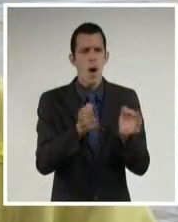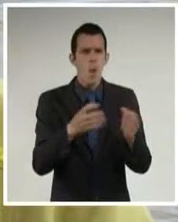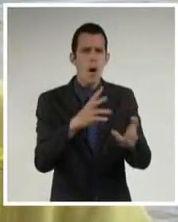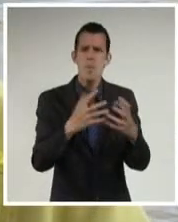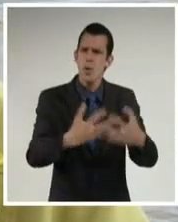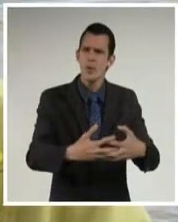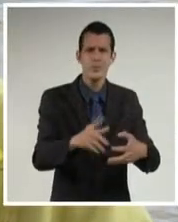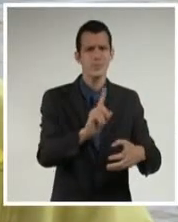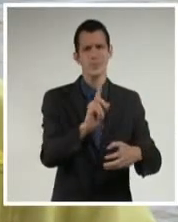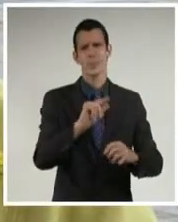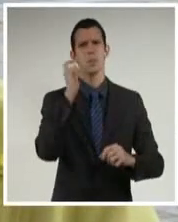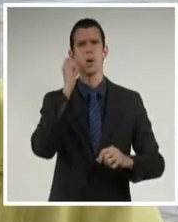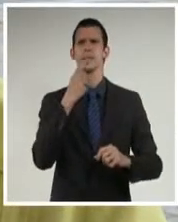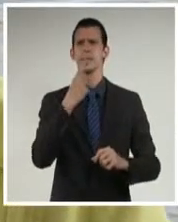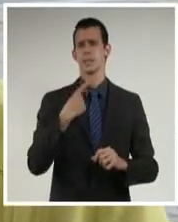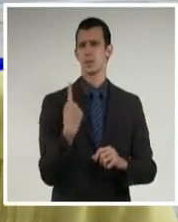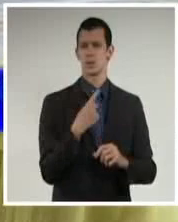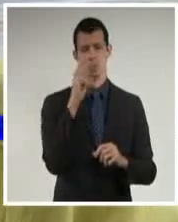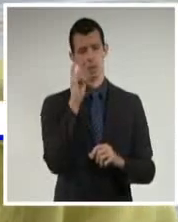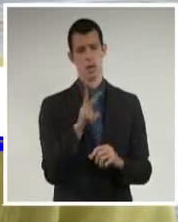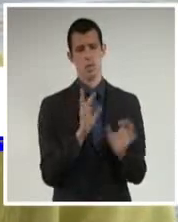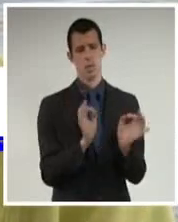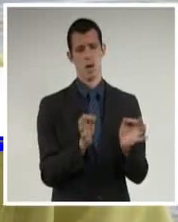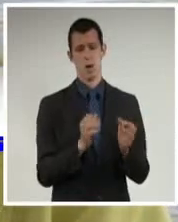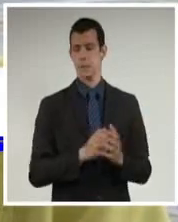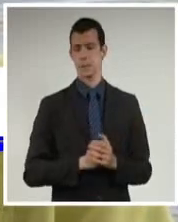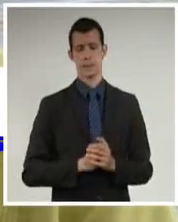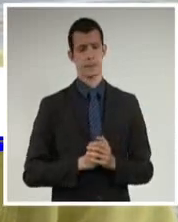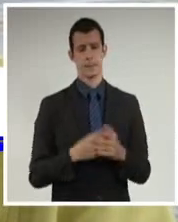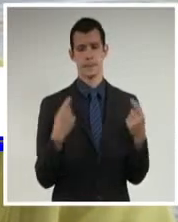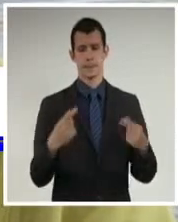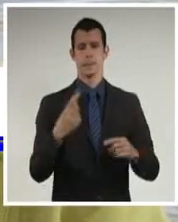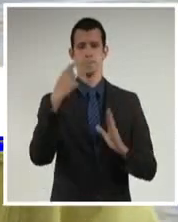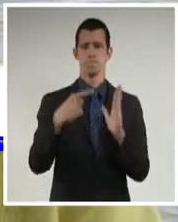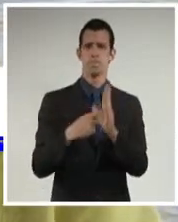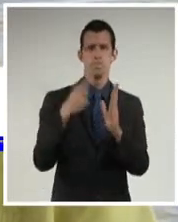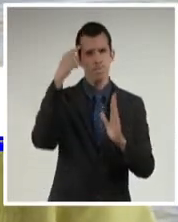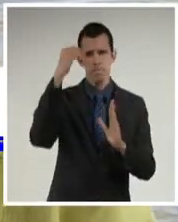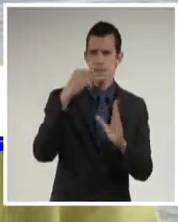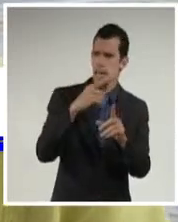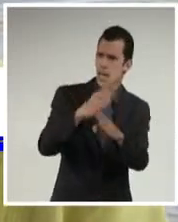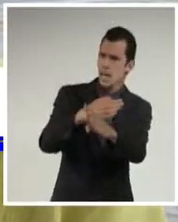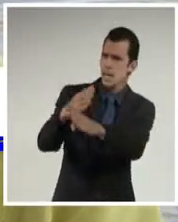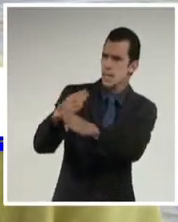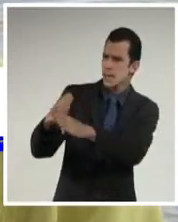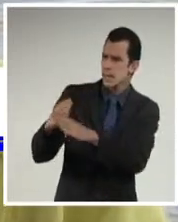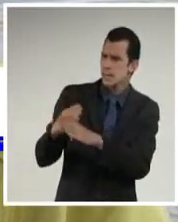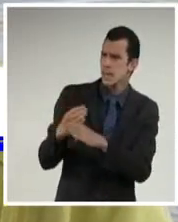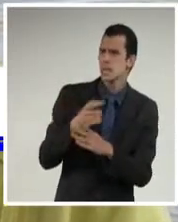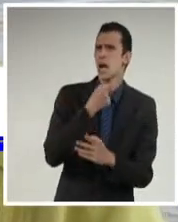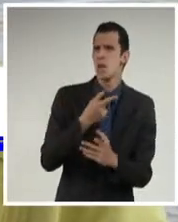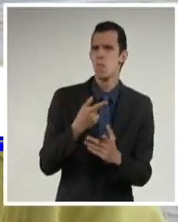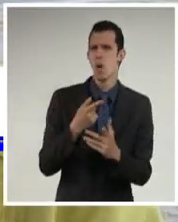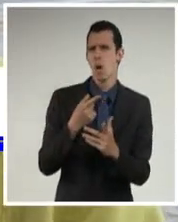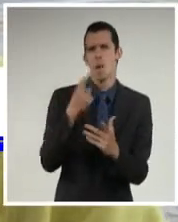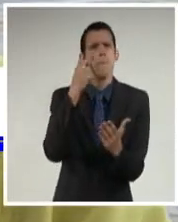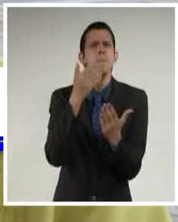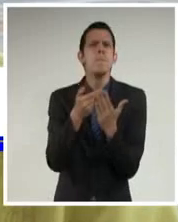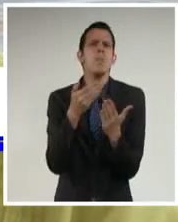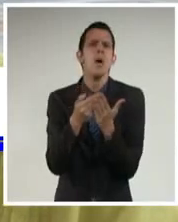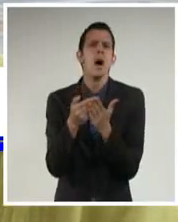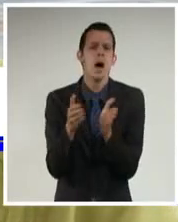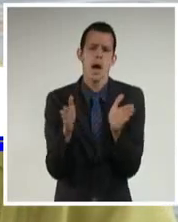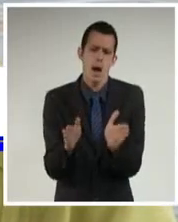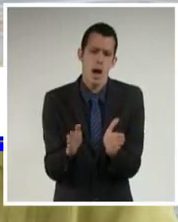diversificar las diferentes líneas de producción, con productos incluso no tan grandes, por decirlo de alguna manera, pero